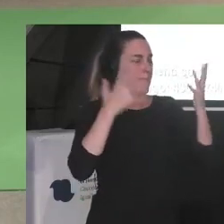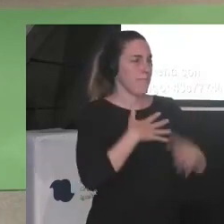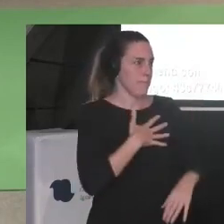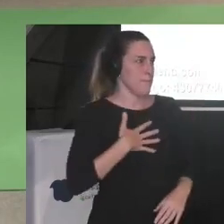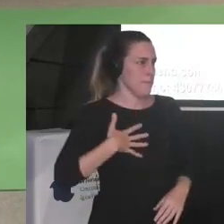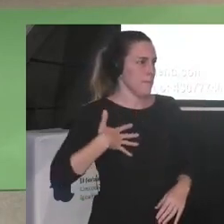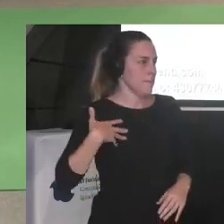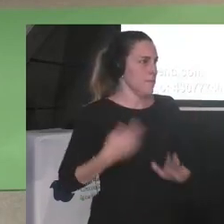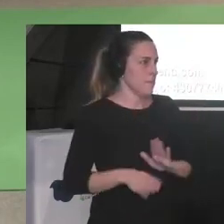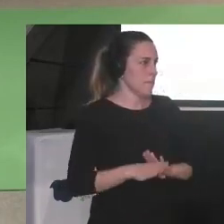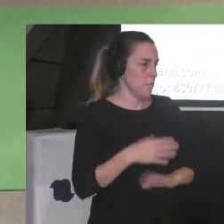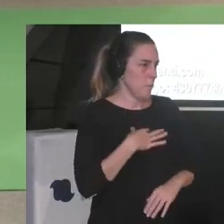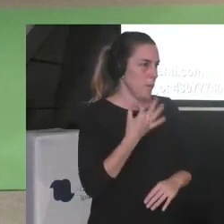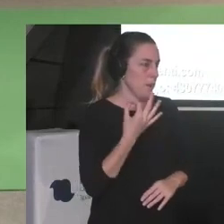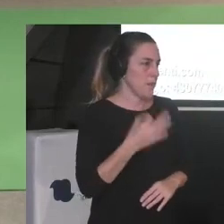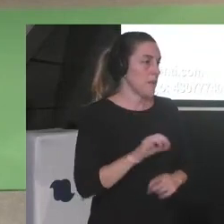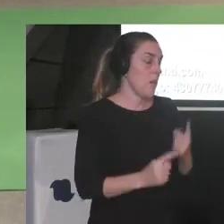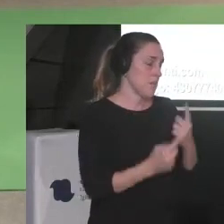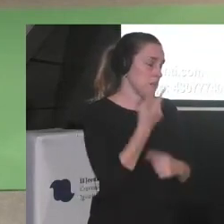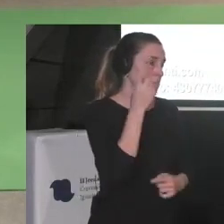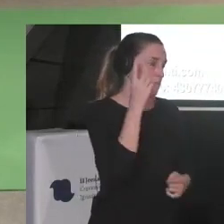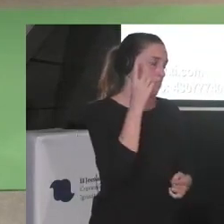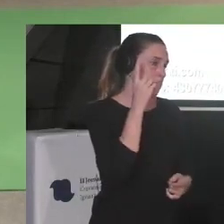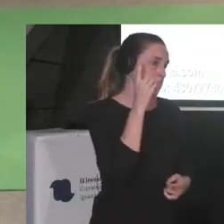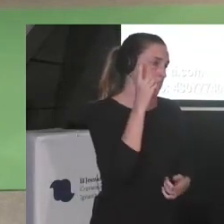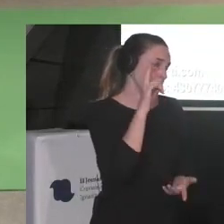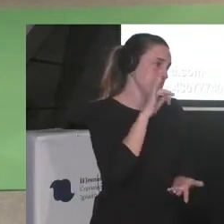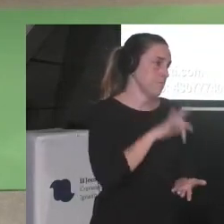a veces ha ocurrido ¿no? que